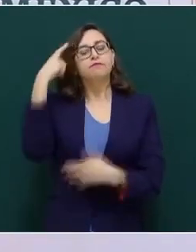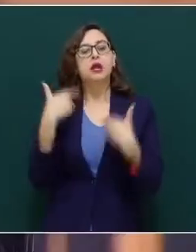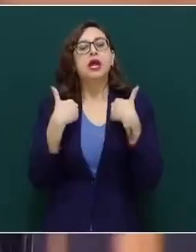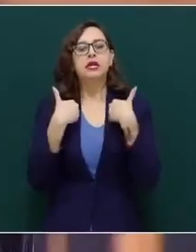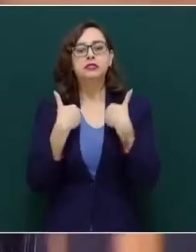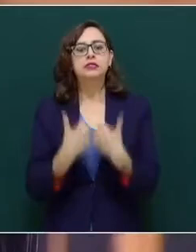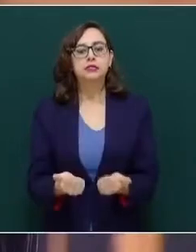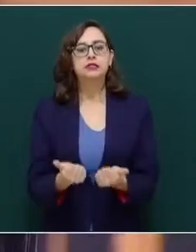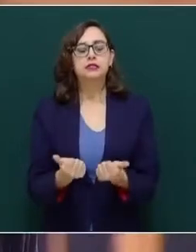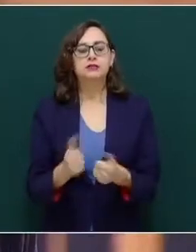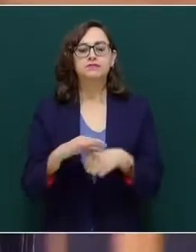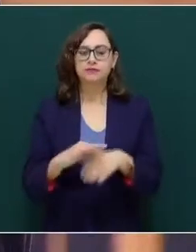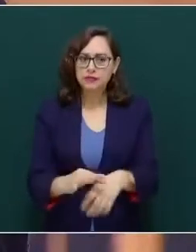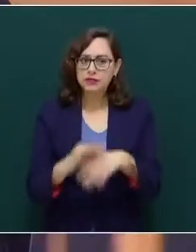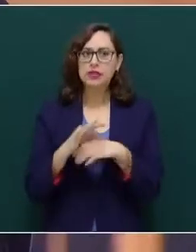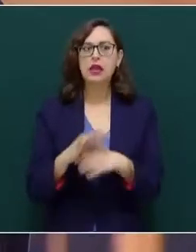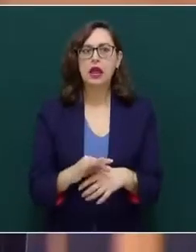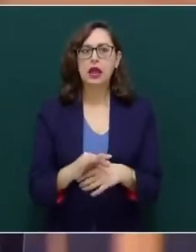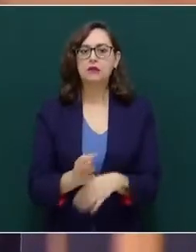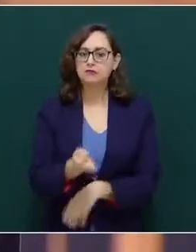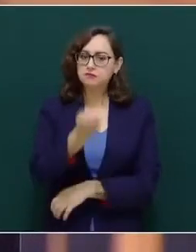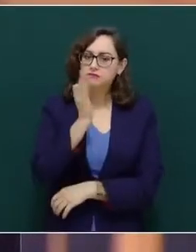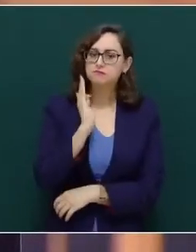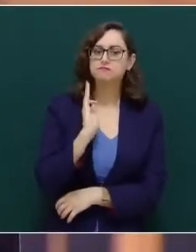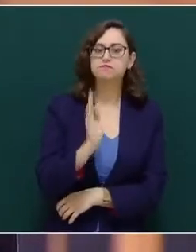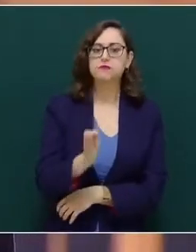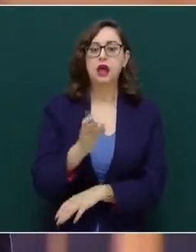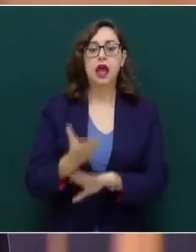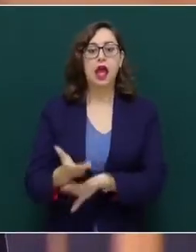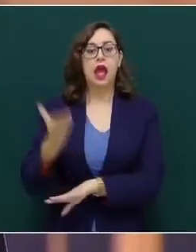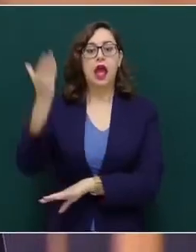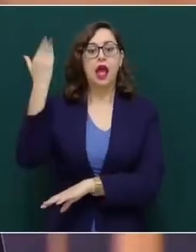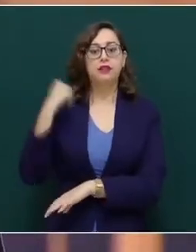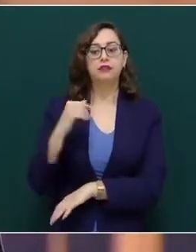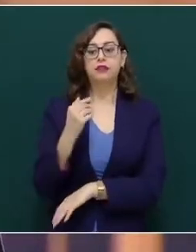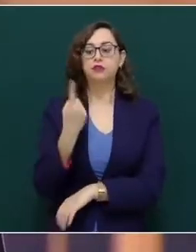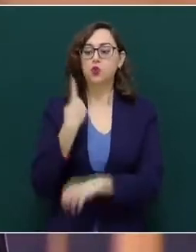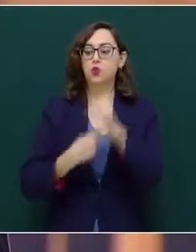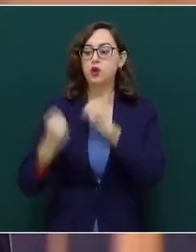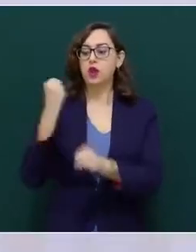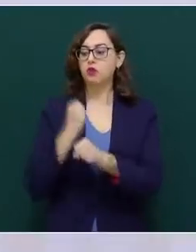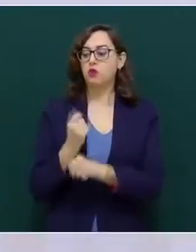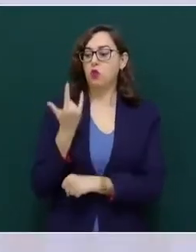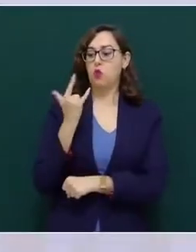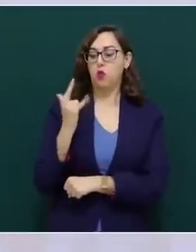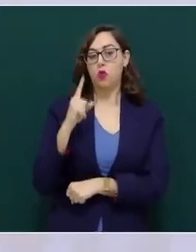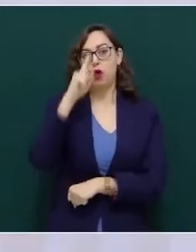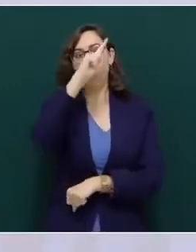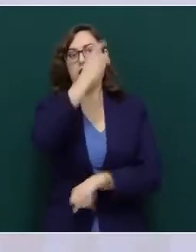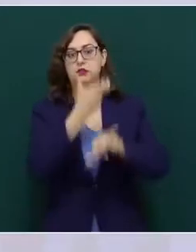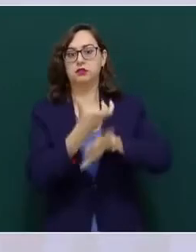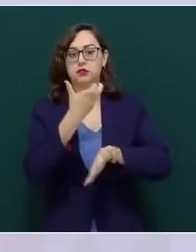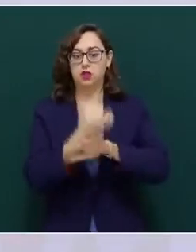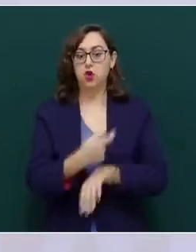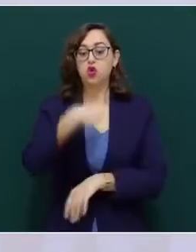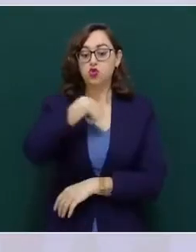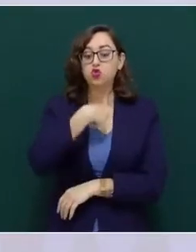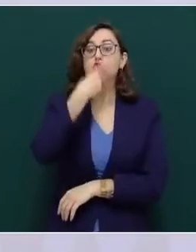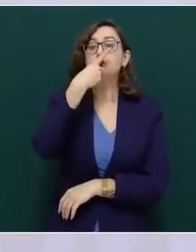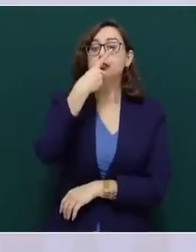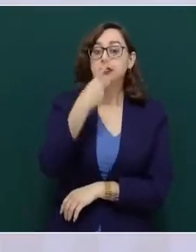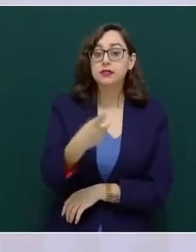como lo plantee en el discurso que pronuncié en la Casa Blanca en julio del año pasado, que mientras China